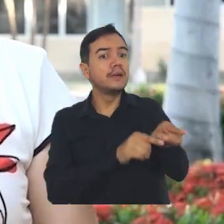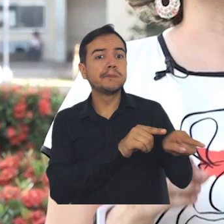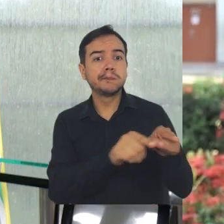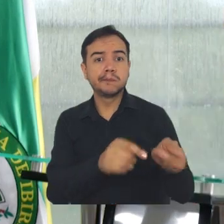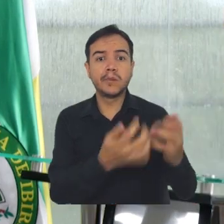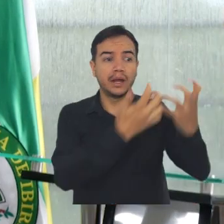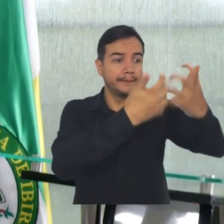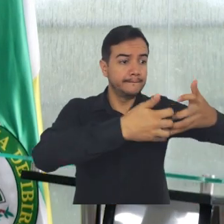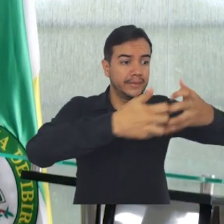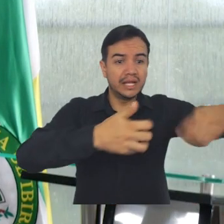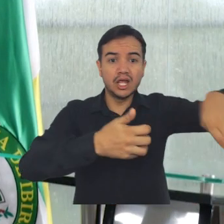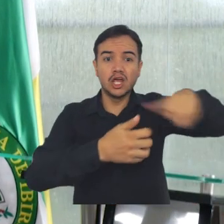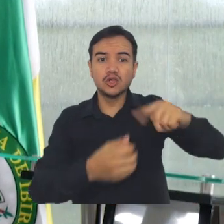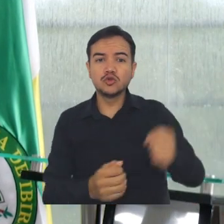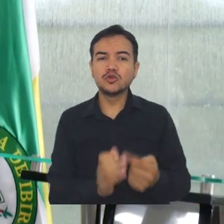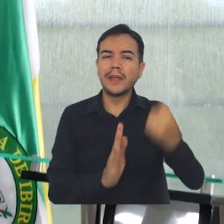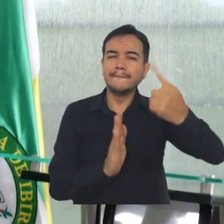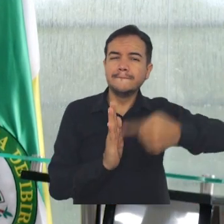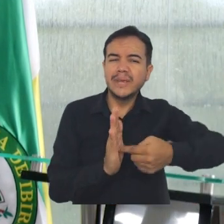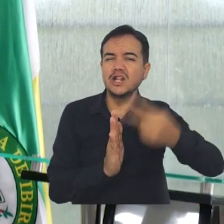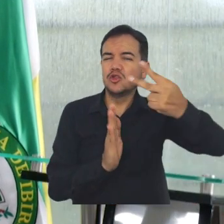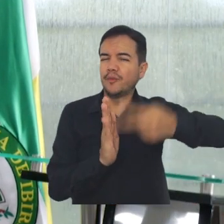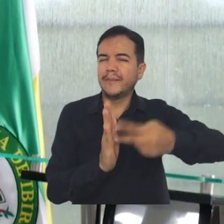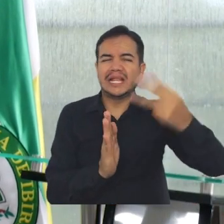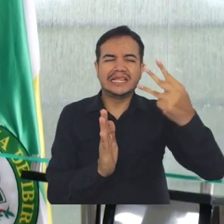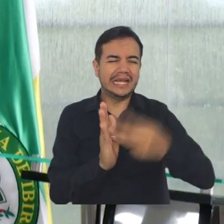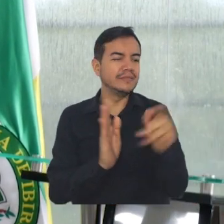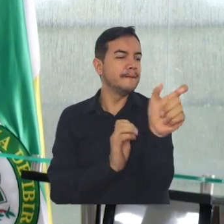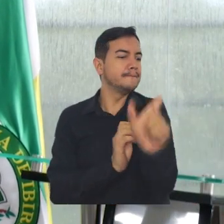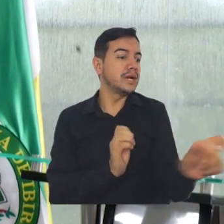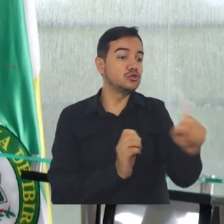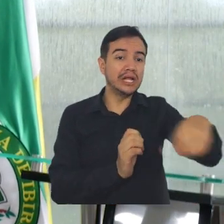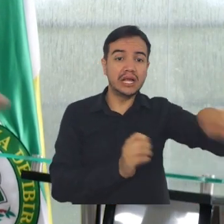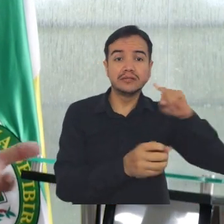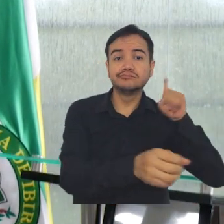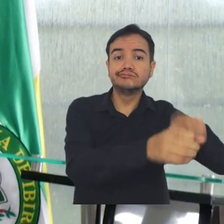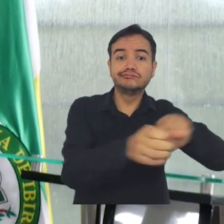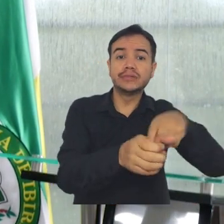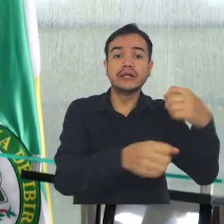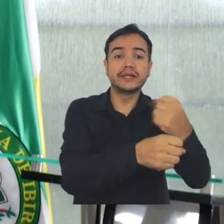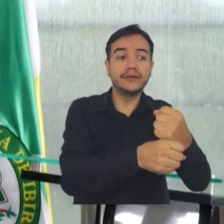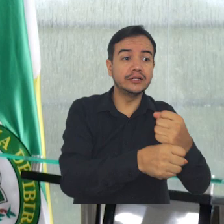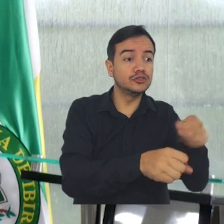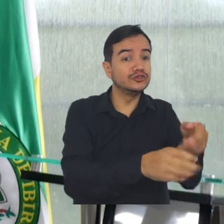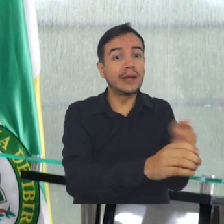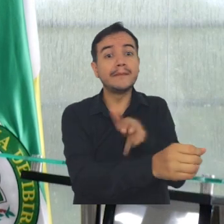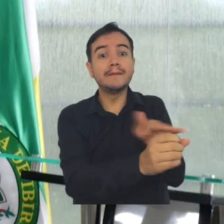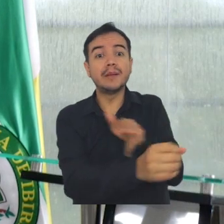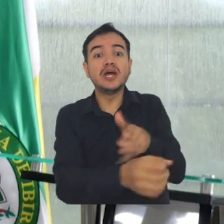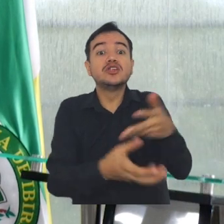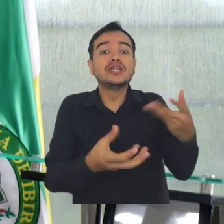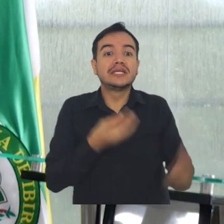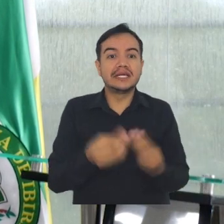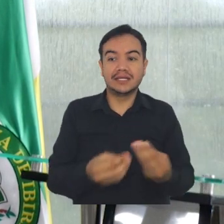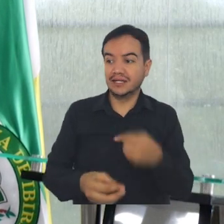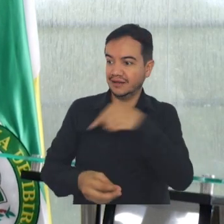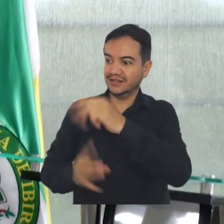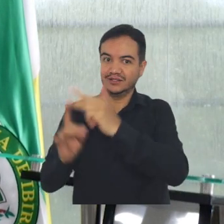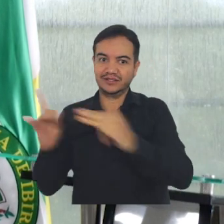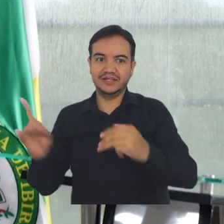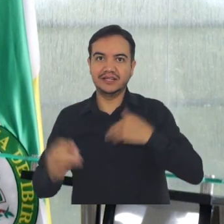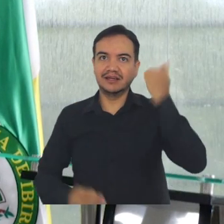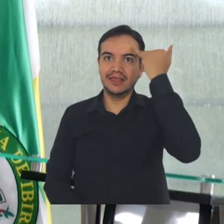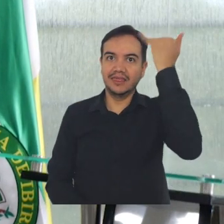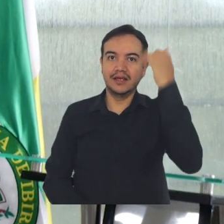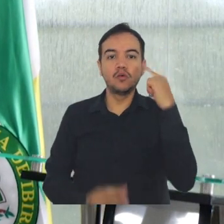del carbón. Son miles de puestos de trabajo que necesitan hacer una transición laboral en el marco de esa transición energética y pues la Universidad del Magdalena ha venido